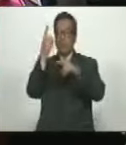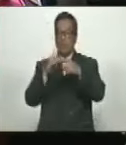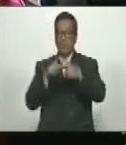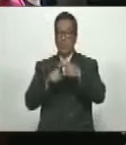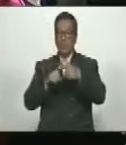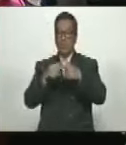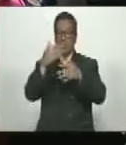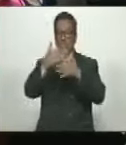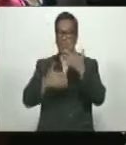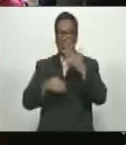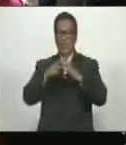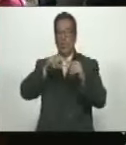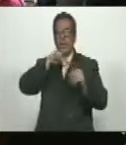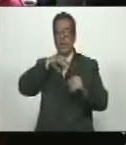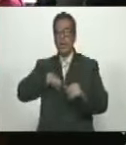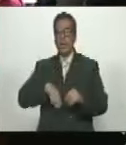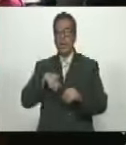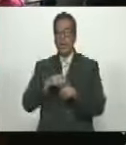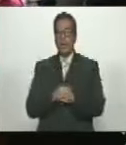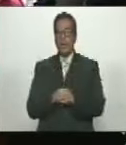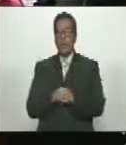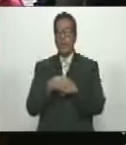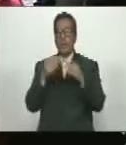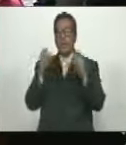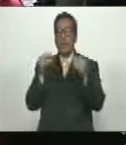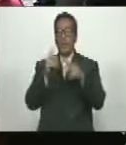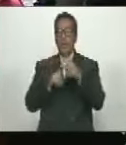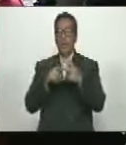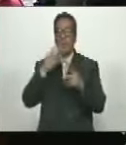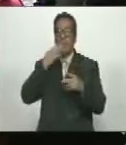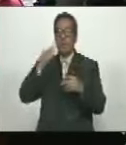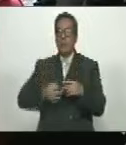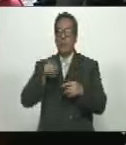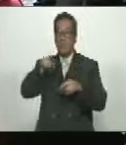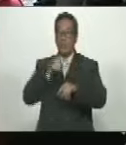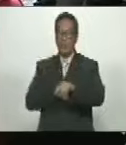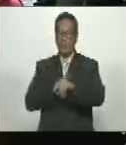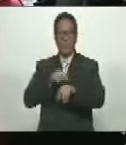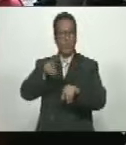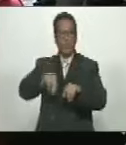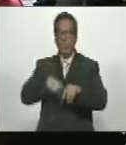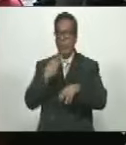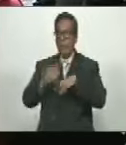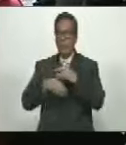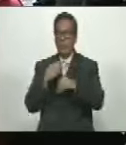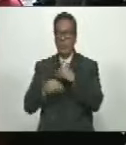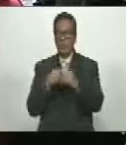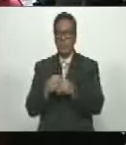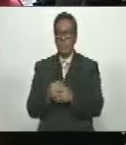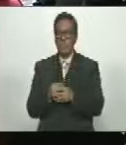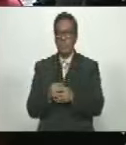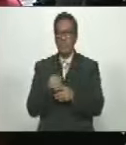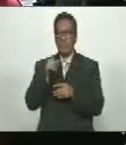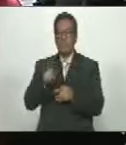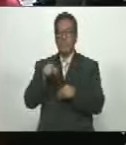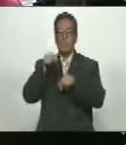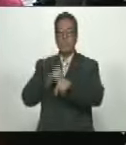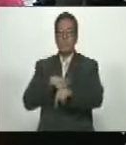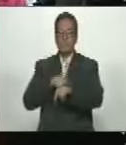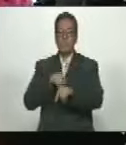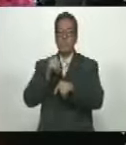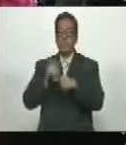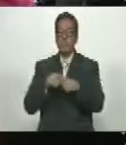del contexto histórico. y mucho menos de la realidad actual. No lo podemos hacer. Y mucho menos aún